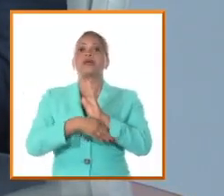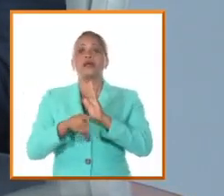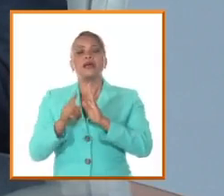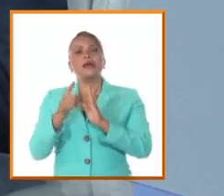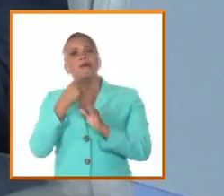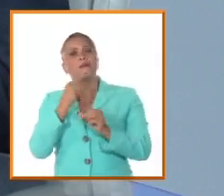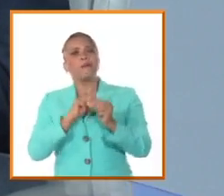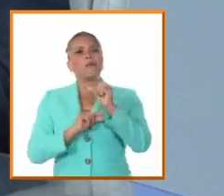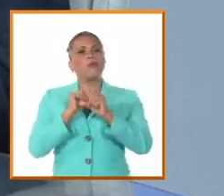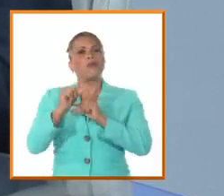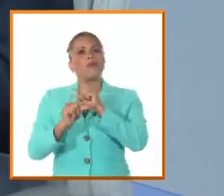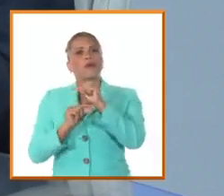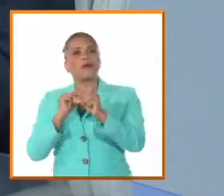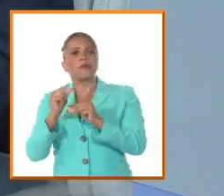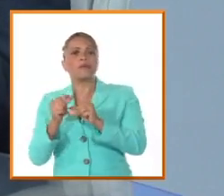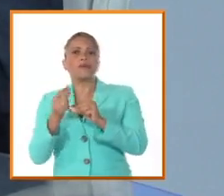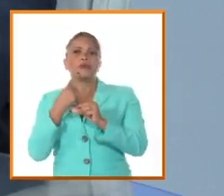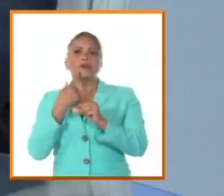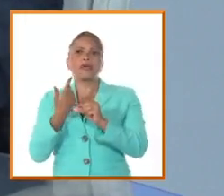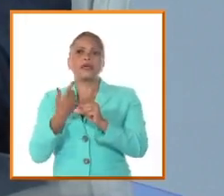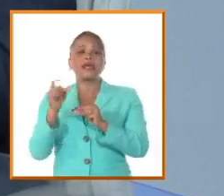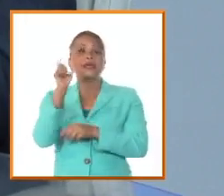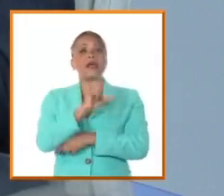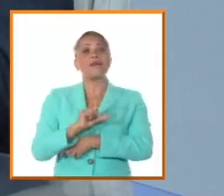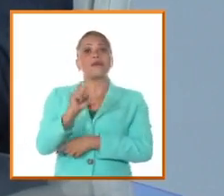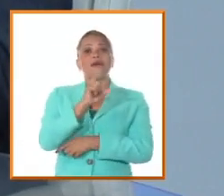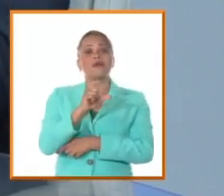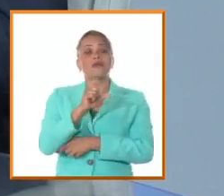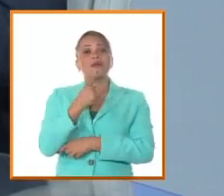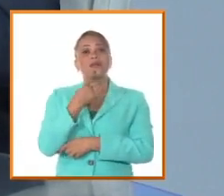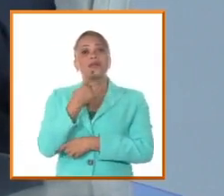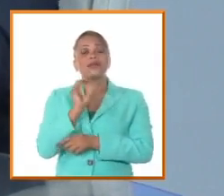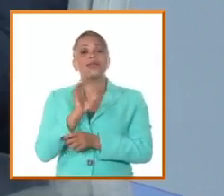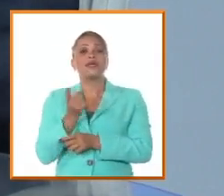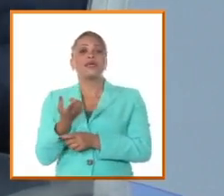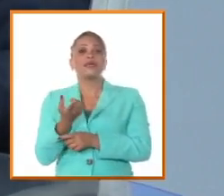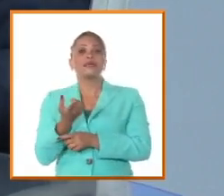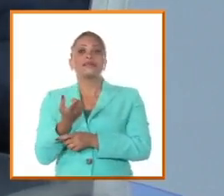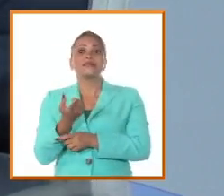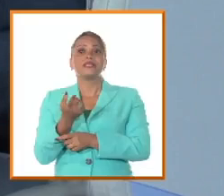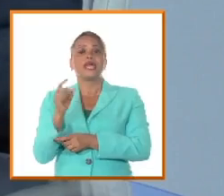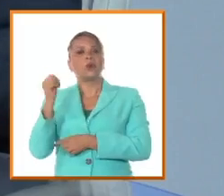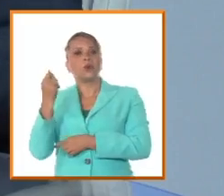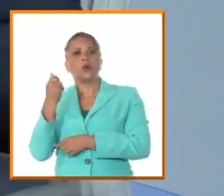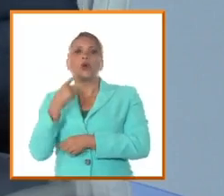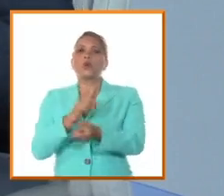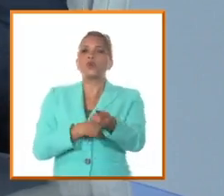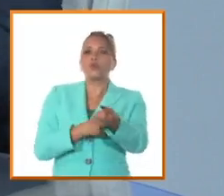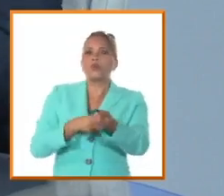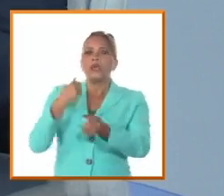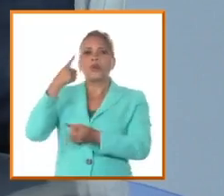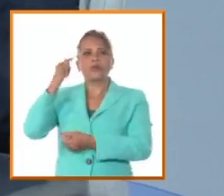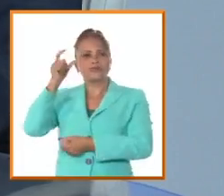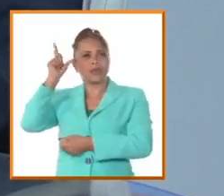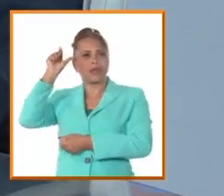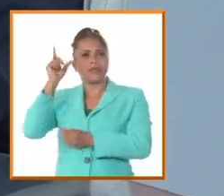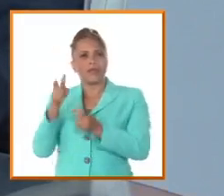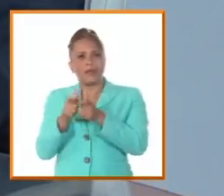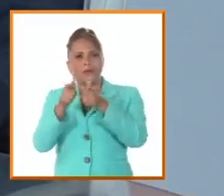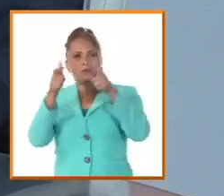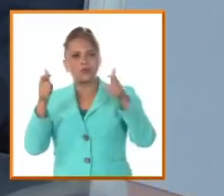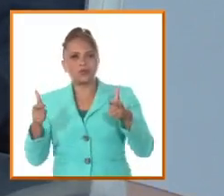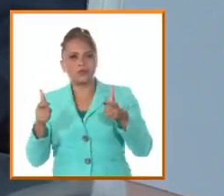de alguna manera condicionada también porque el Camagüey está desconectado con esa economía ganadera, con esos grandes